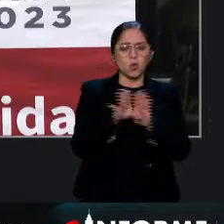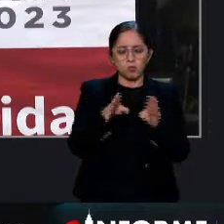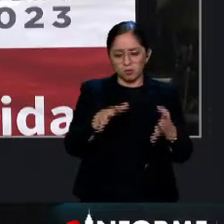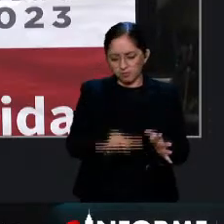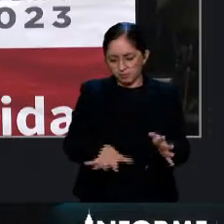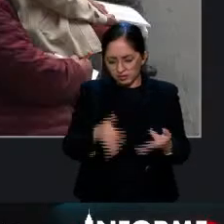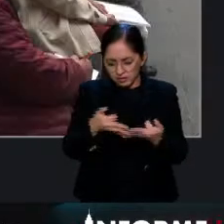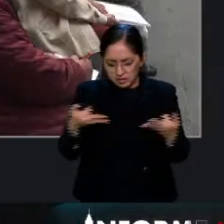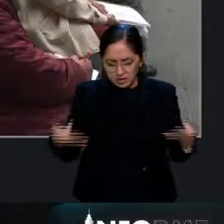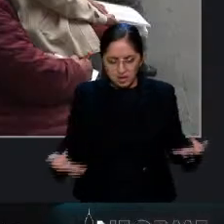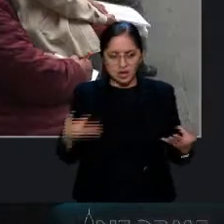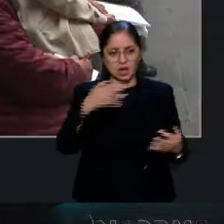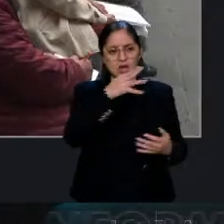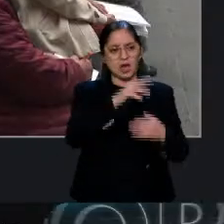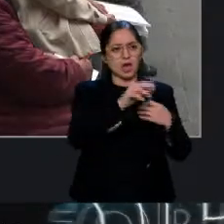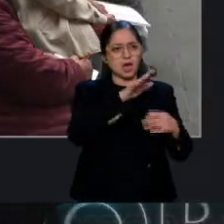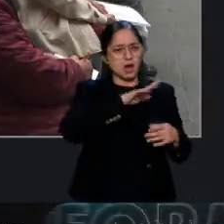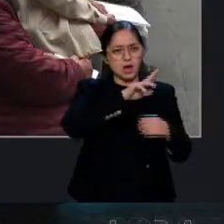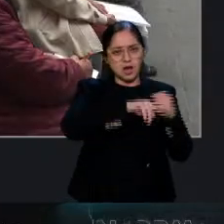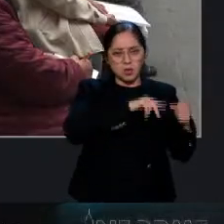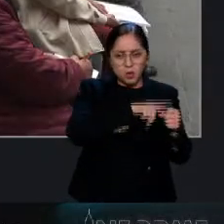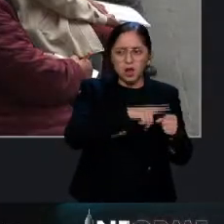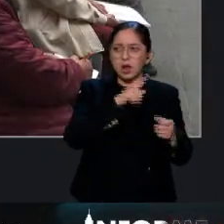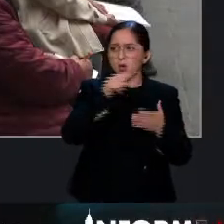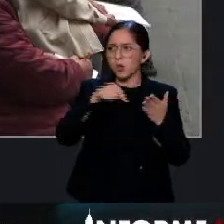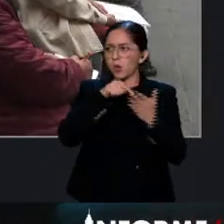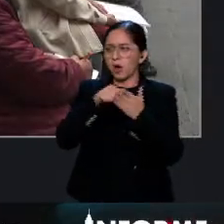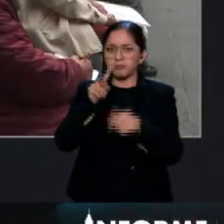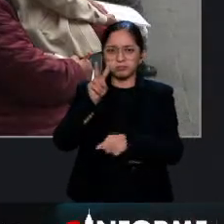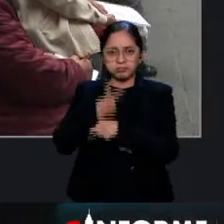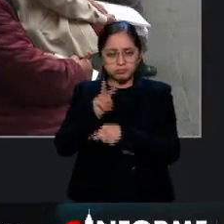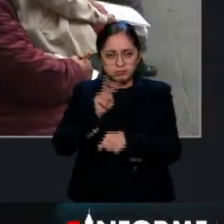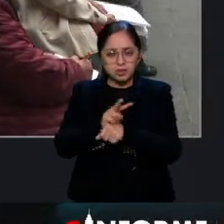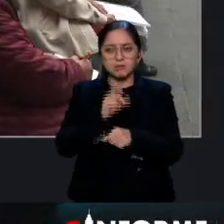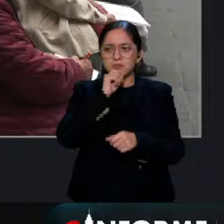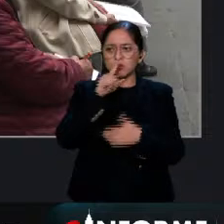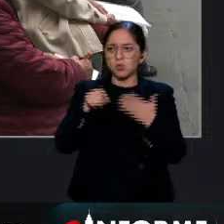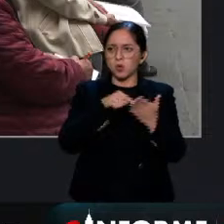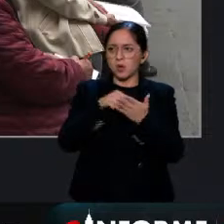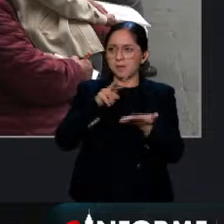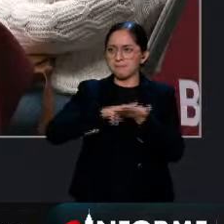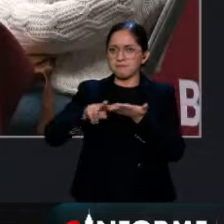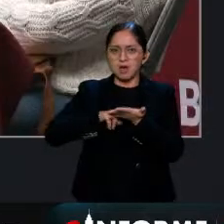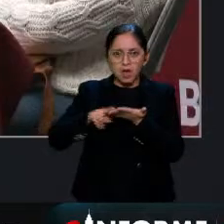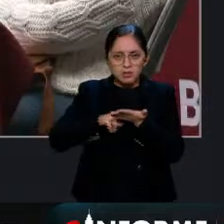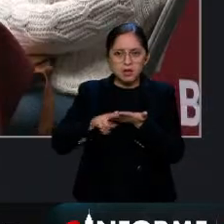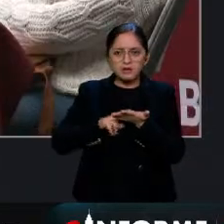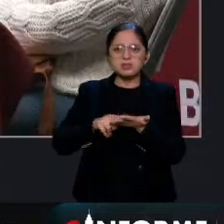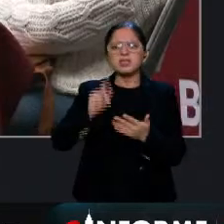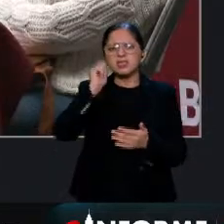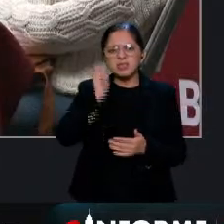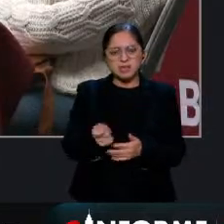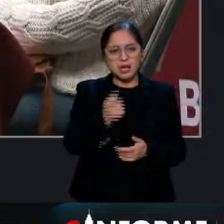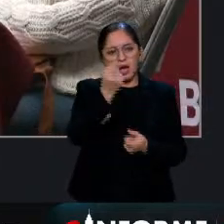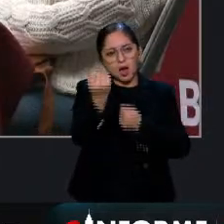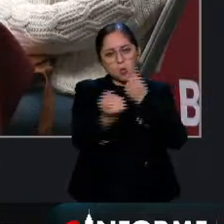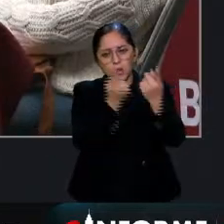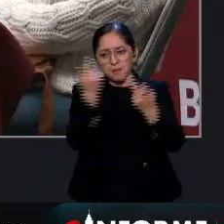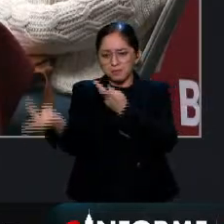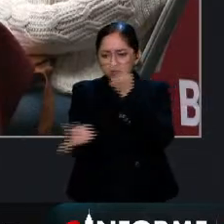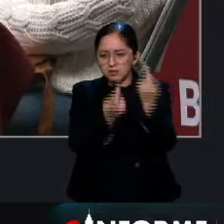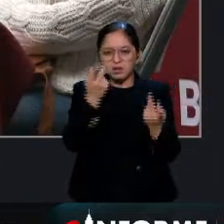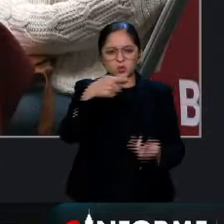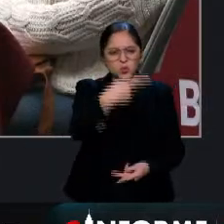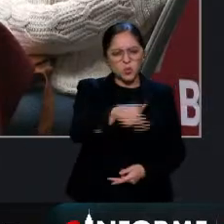los servicios ambientales las áreas protegidas también el aprovechamiento de áreas verdes y se conocerá qué piensa la población del